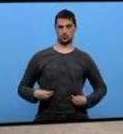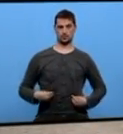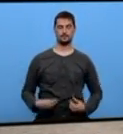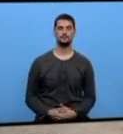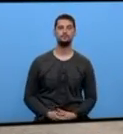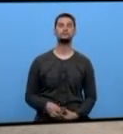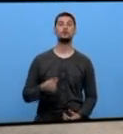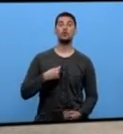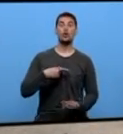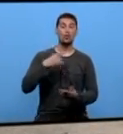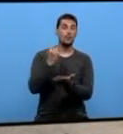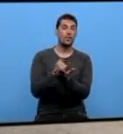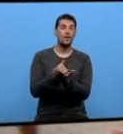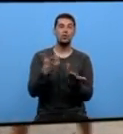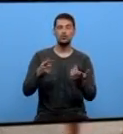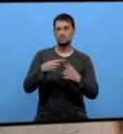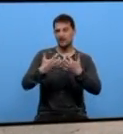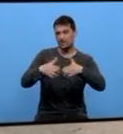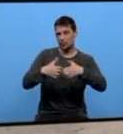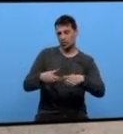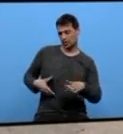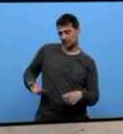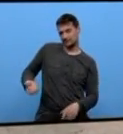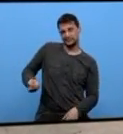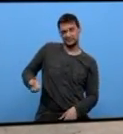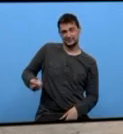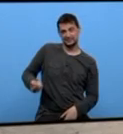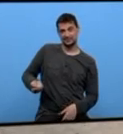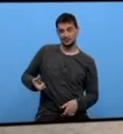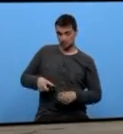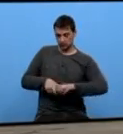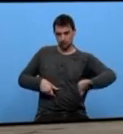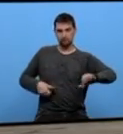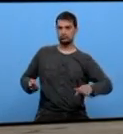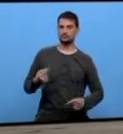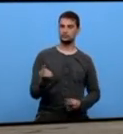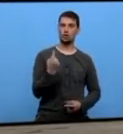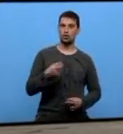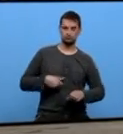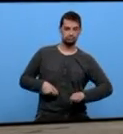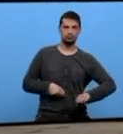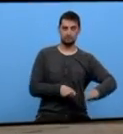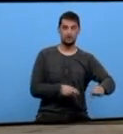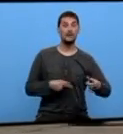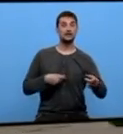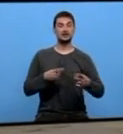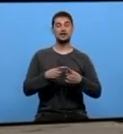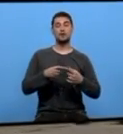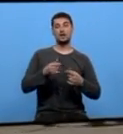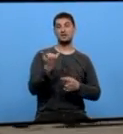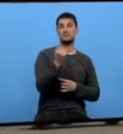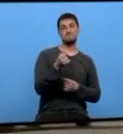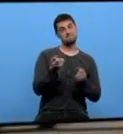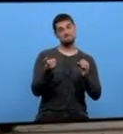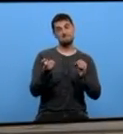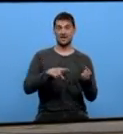que tienen motor que lo llevas en la mano, con la pistola, con el regulador de velocidad. Un xeito diferente de mantelo equilibrio sobre outro